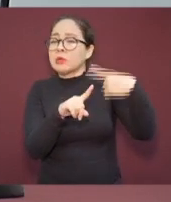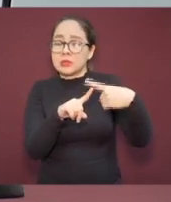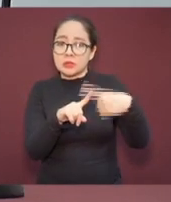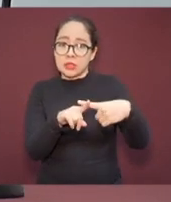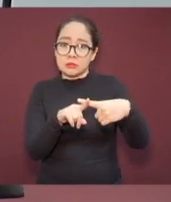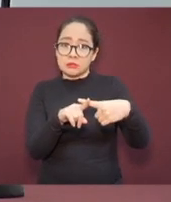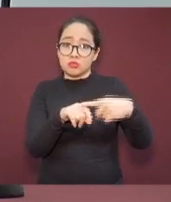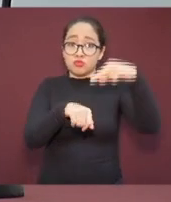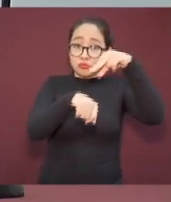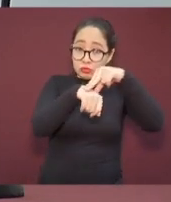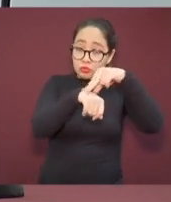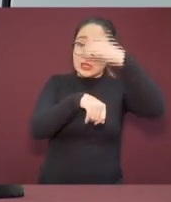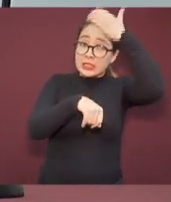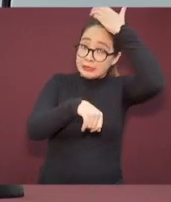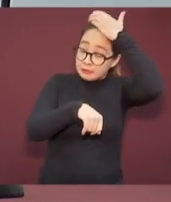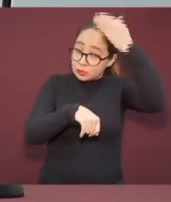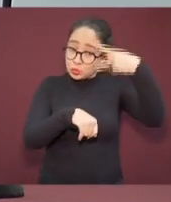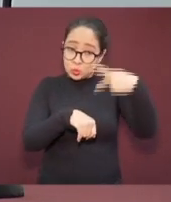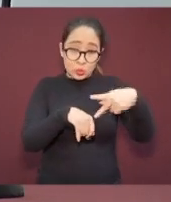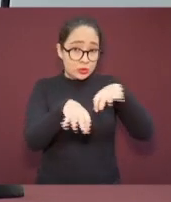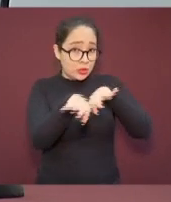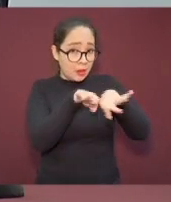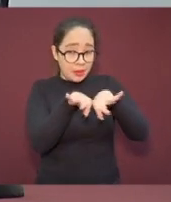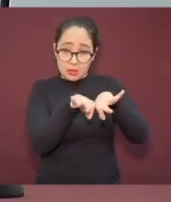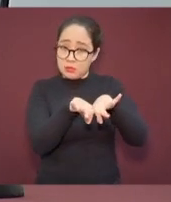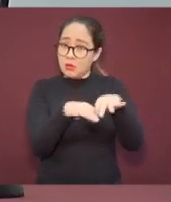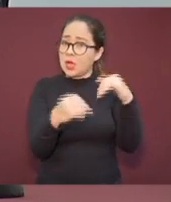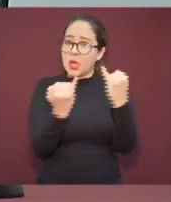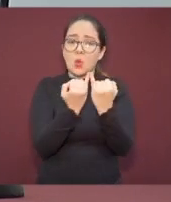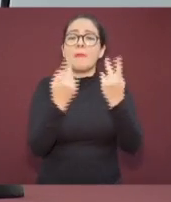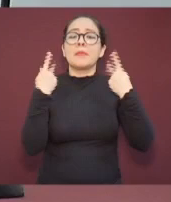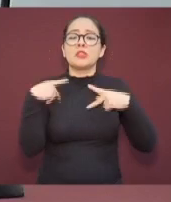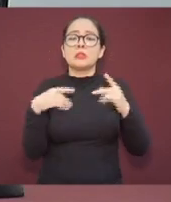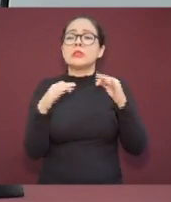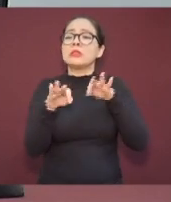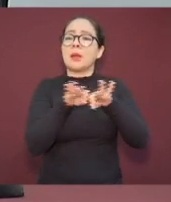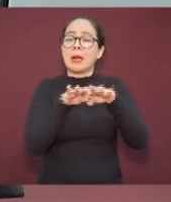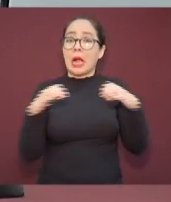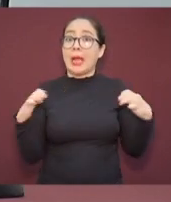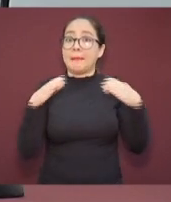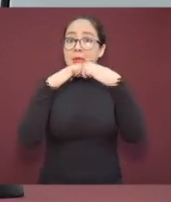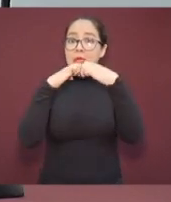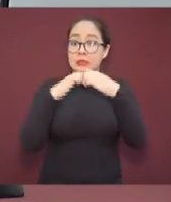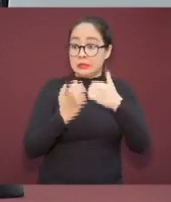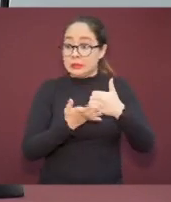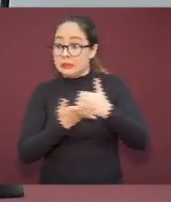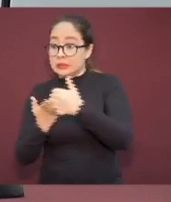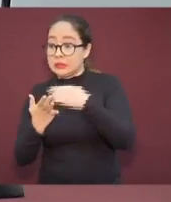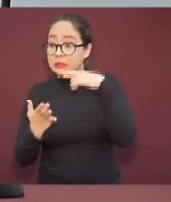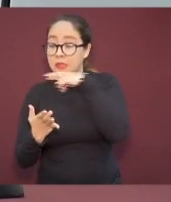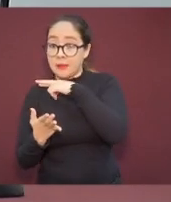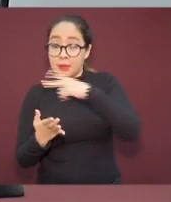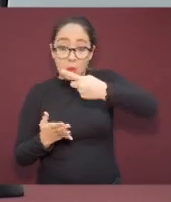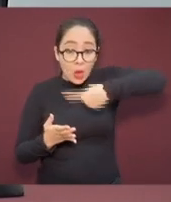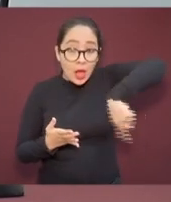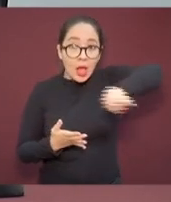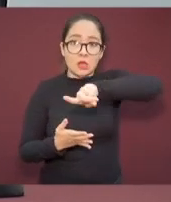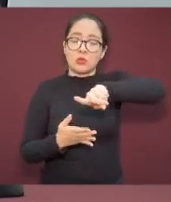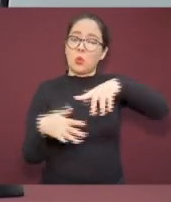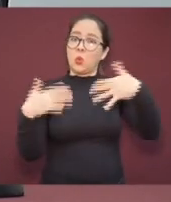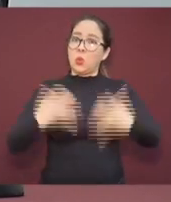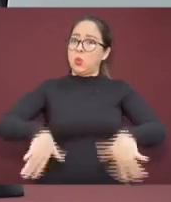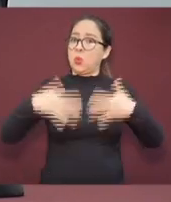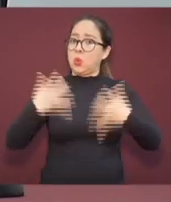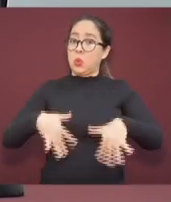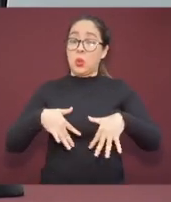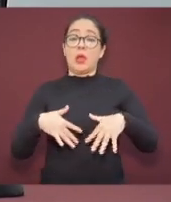enfermería, así como de primeros auxilios que han hecho un gran papel en esta epidemia. Porque son